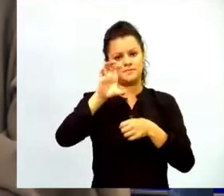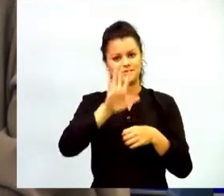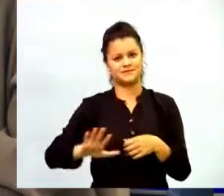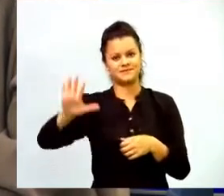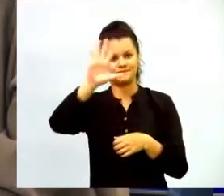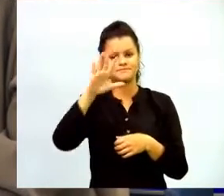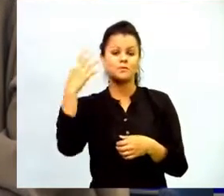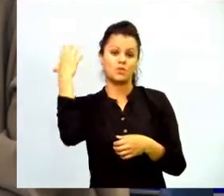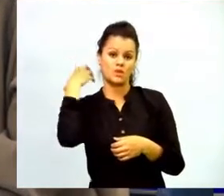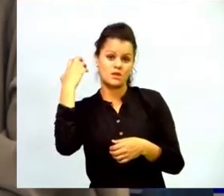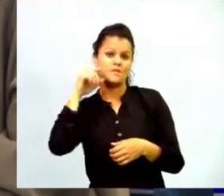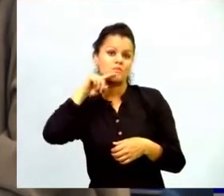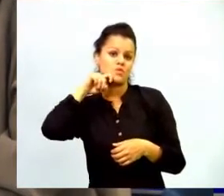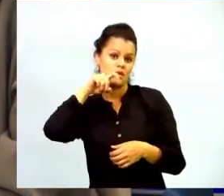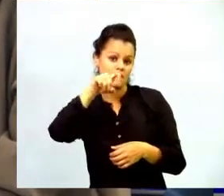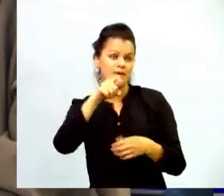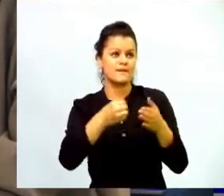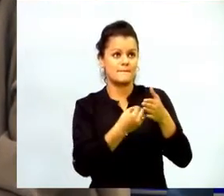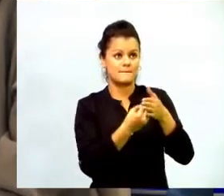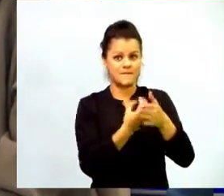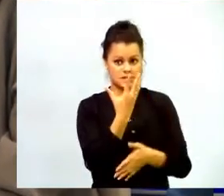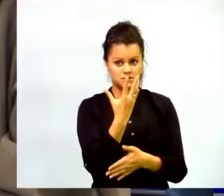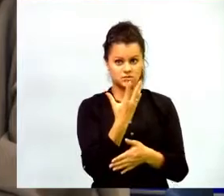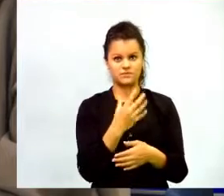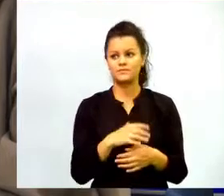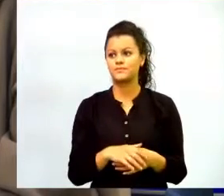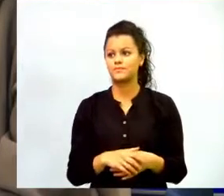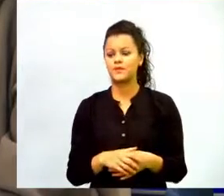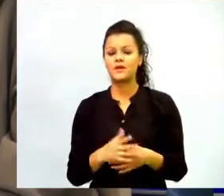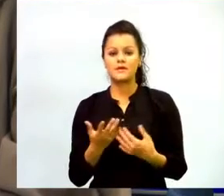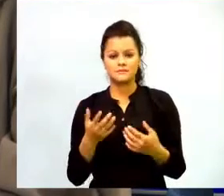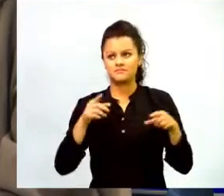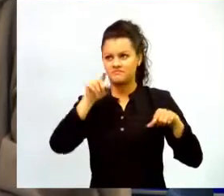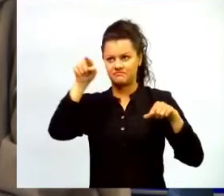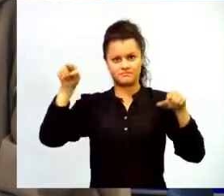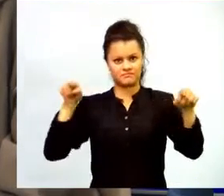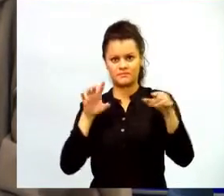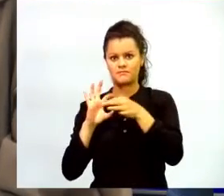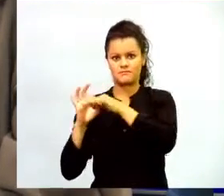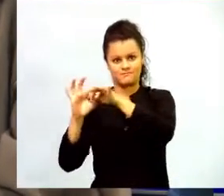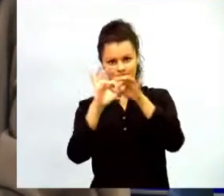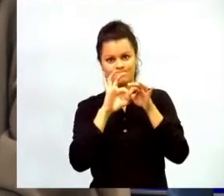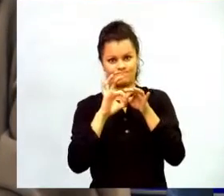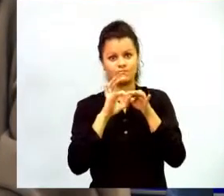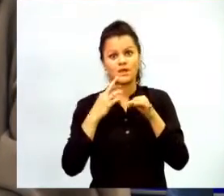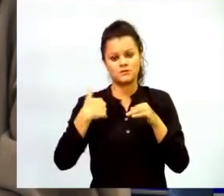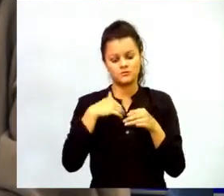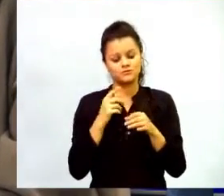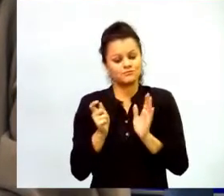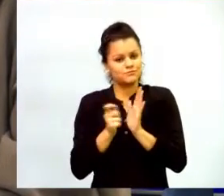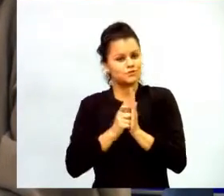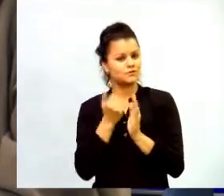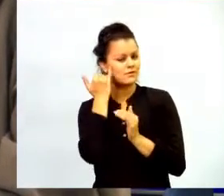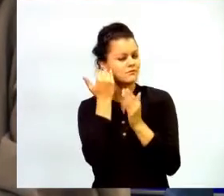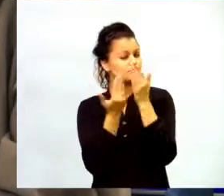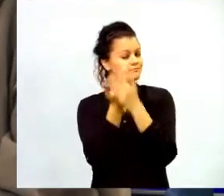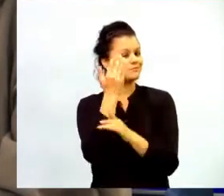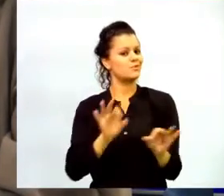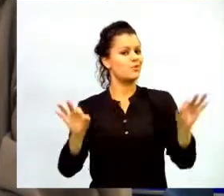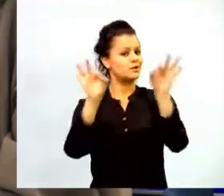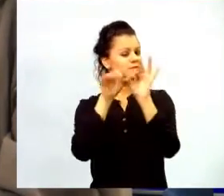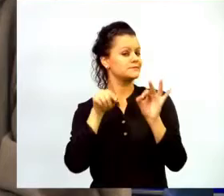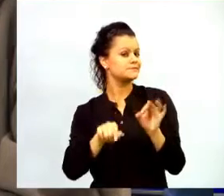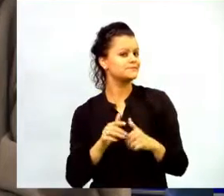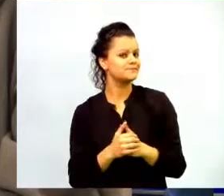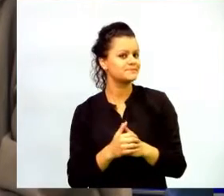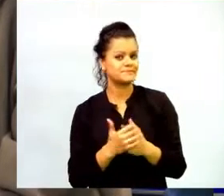Pasto. Como plataforma presenta un elemento de innovación muy importante y es que posibilita